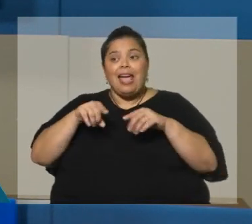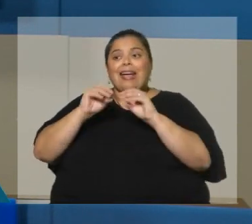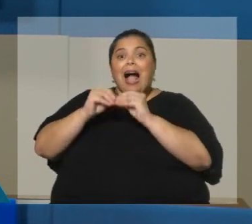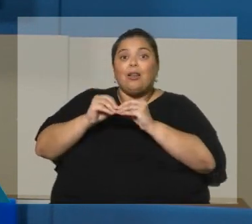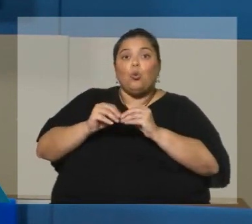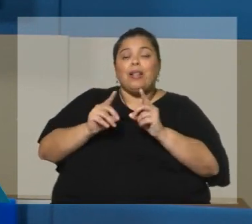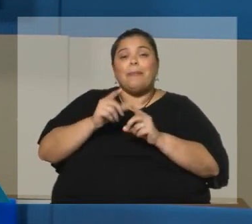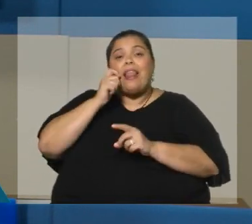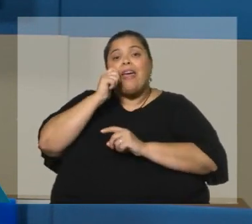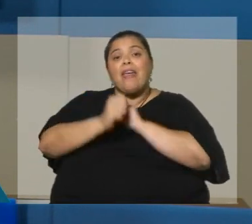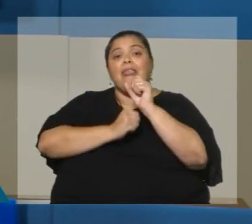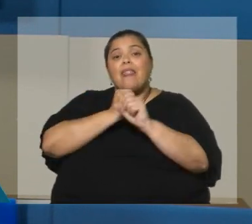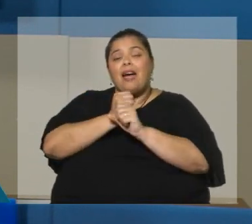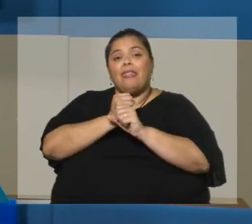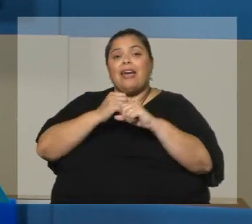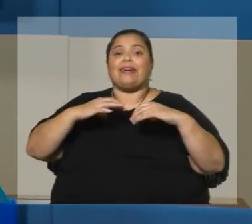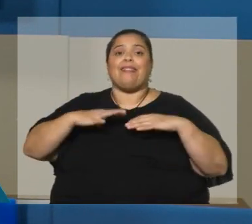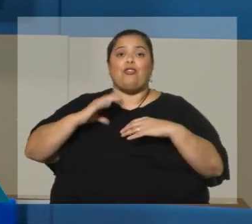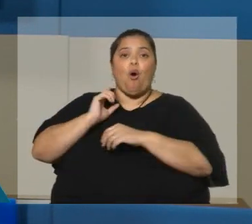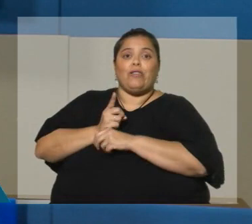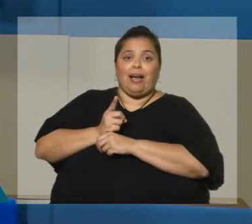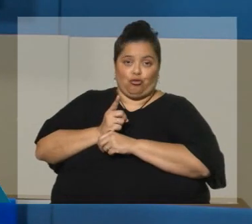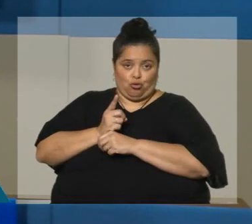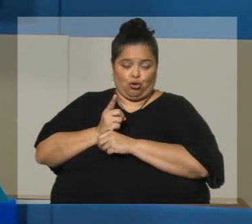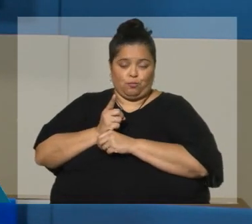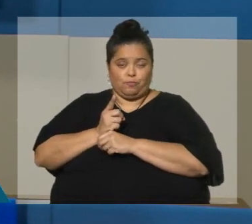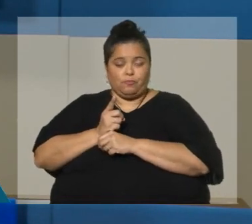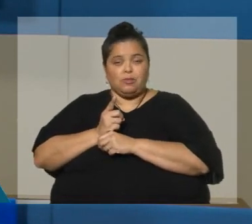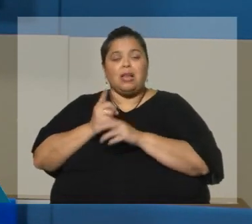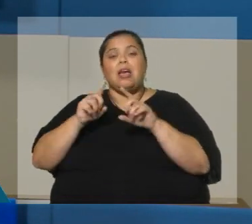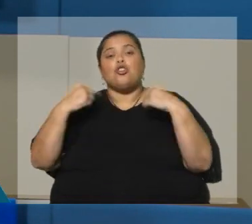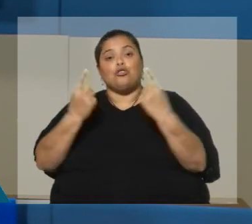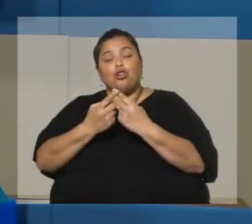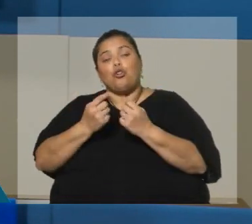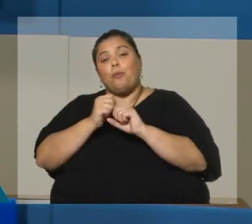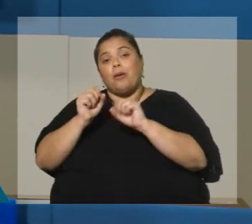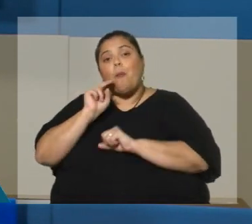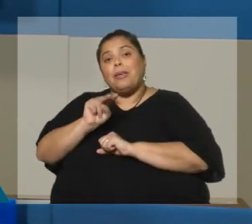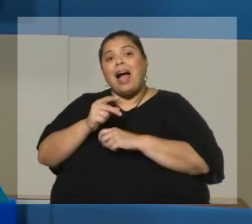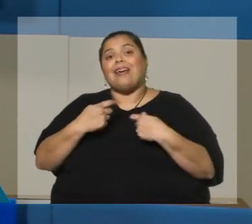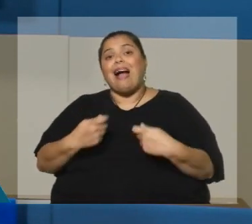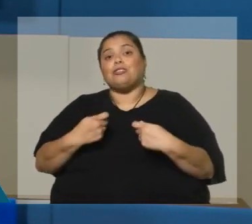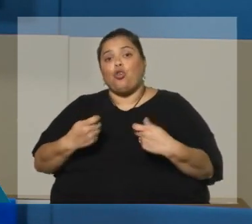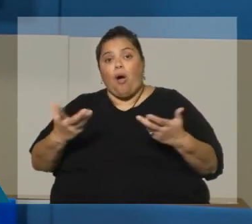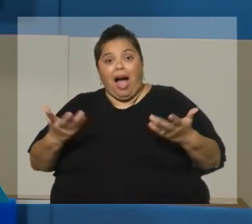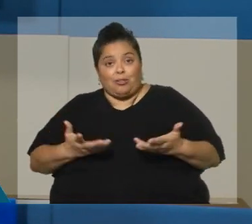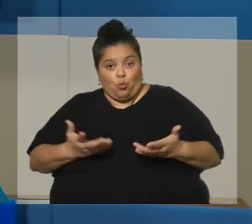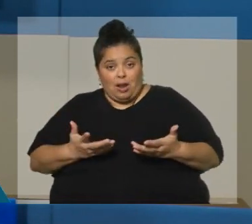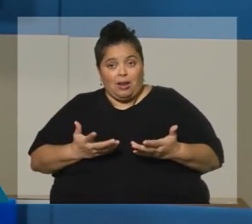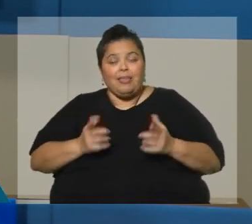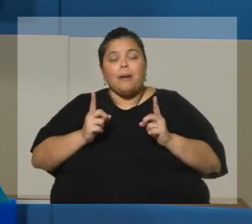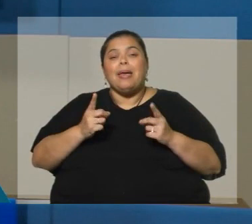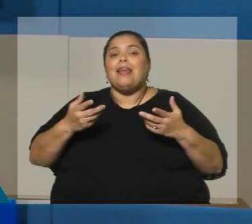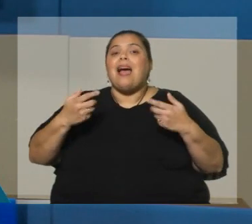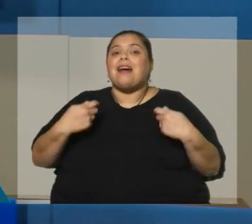edades de retiro obligatorio. Si nosotros miramos el nivel de gasto actual y el nivel de gasto